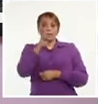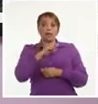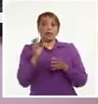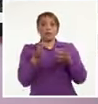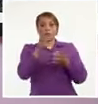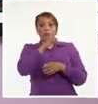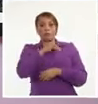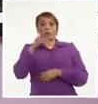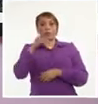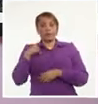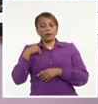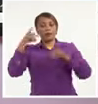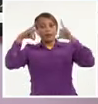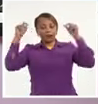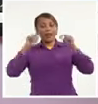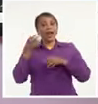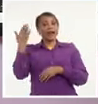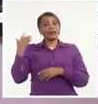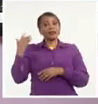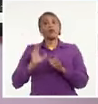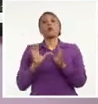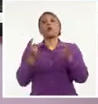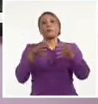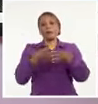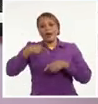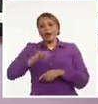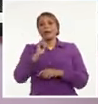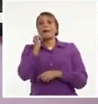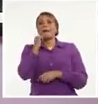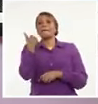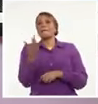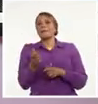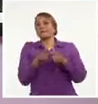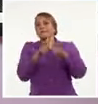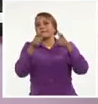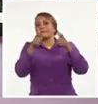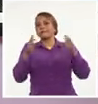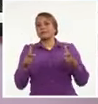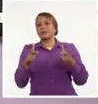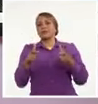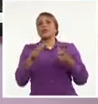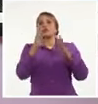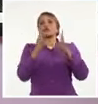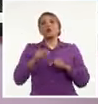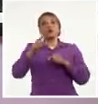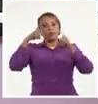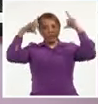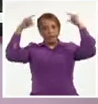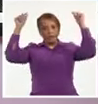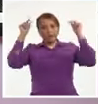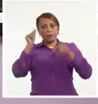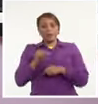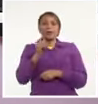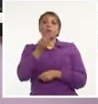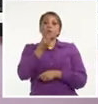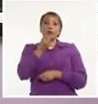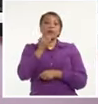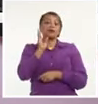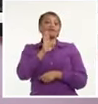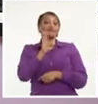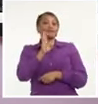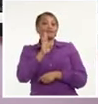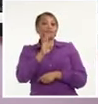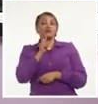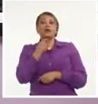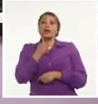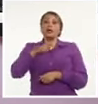estaba completo en este servicio, se incrementó el asistencial y el número de enfermeras ante la sospecha de infección, pues manejar